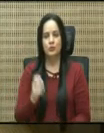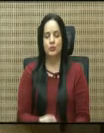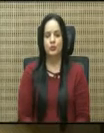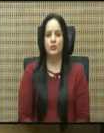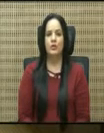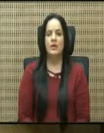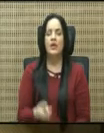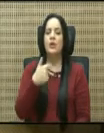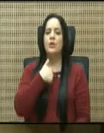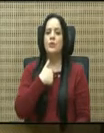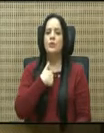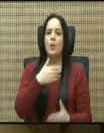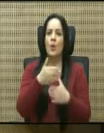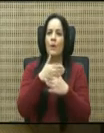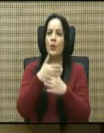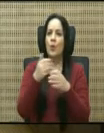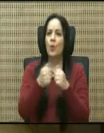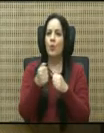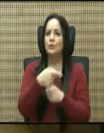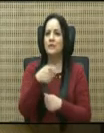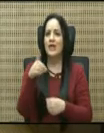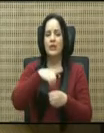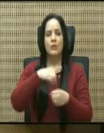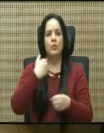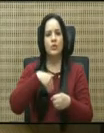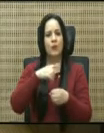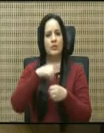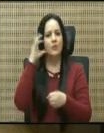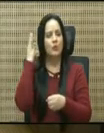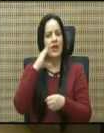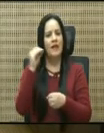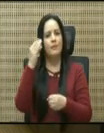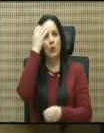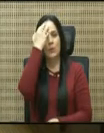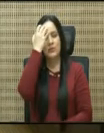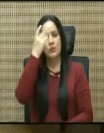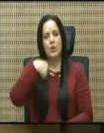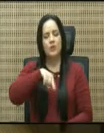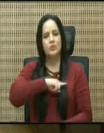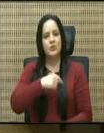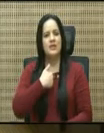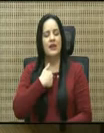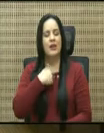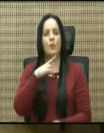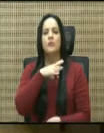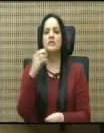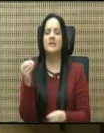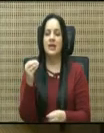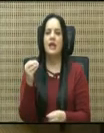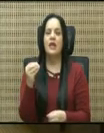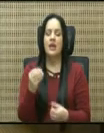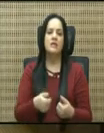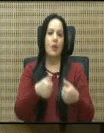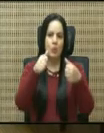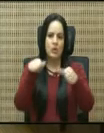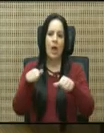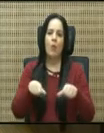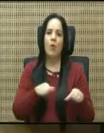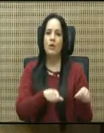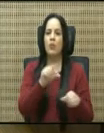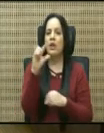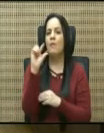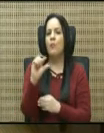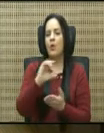Yo he compartido con ustedes, diputados y diputadas, la preocupación que tenemos, que coincidimos en la poca inversión,